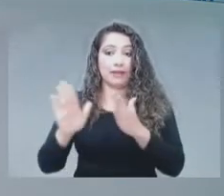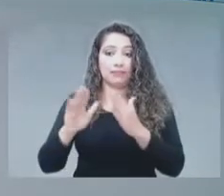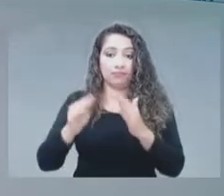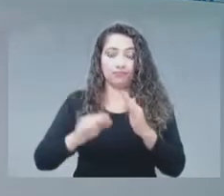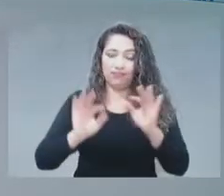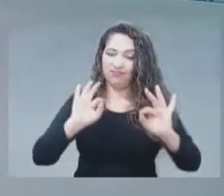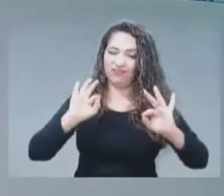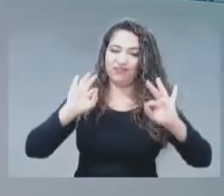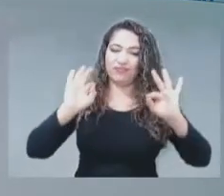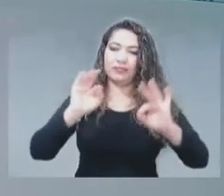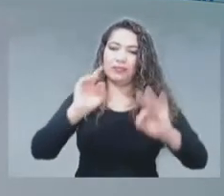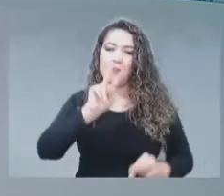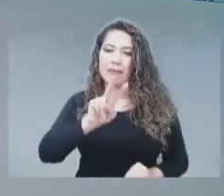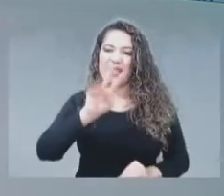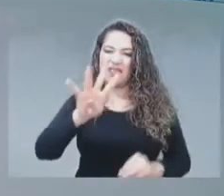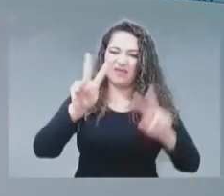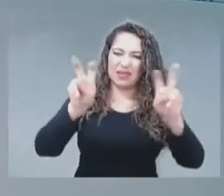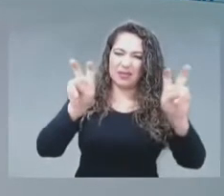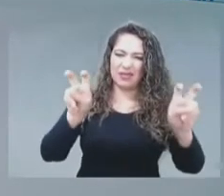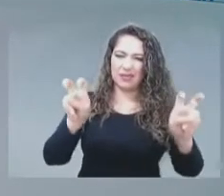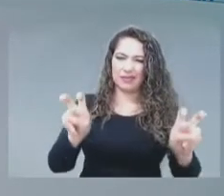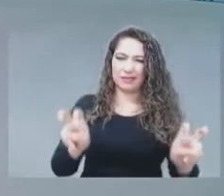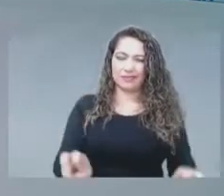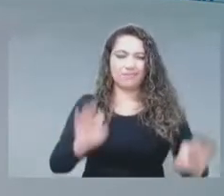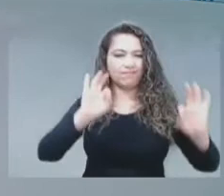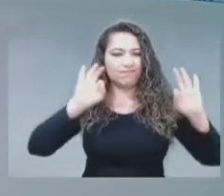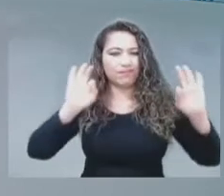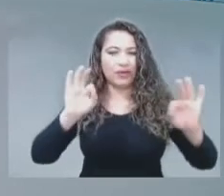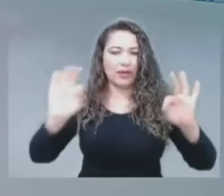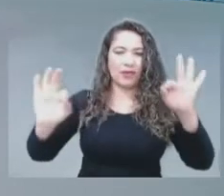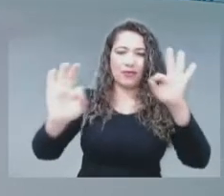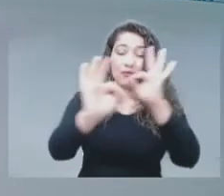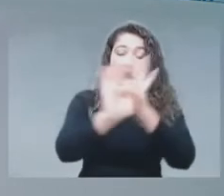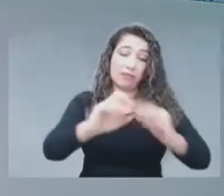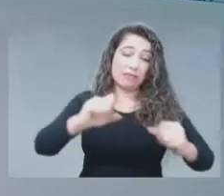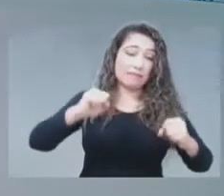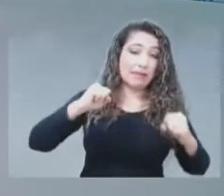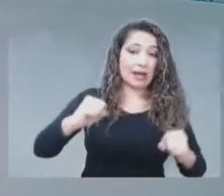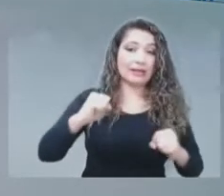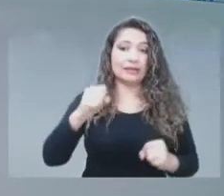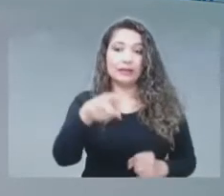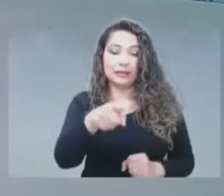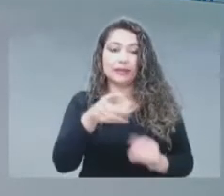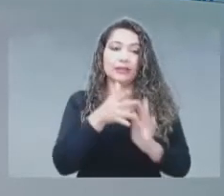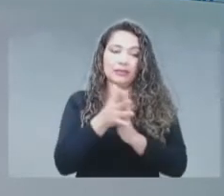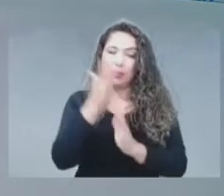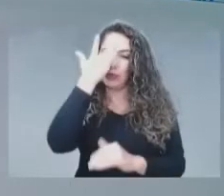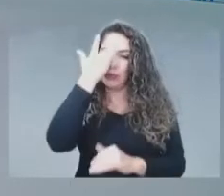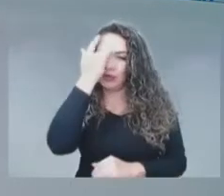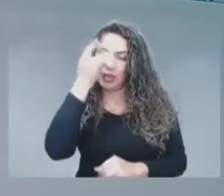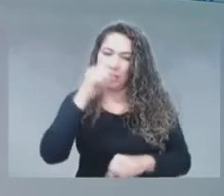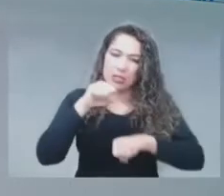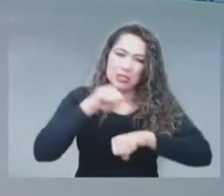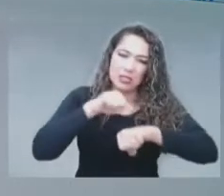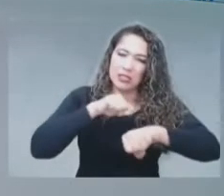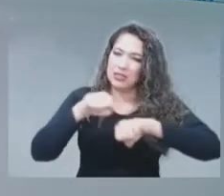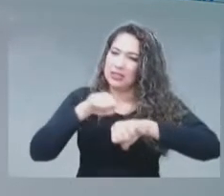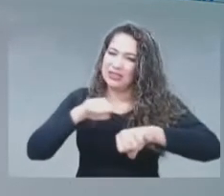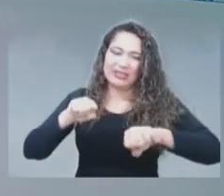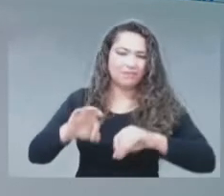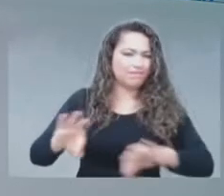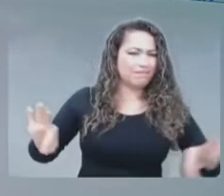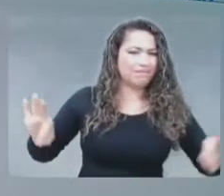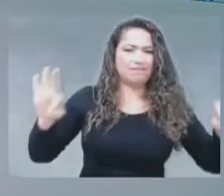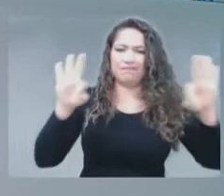temáticas. Este es un enfoque muy agresivo, porque las labores que vamos a tener son titánicas, realmente nunca habíamos